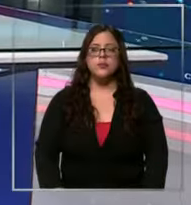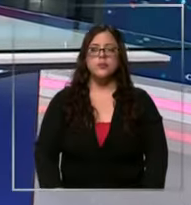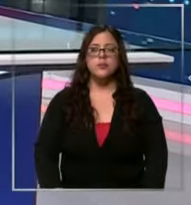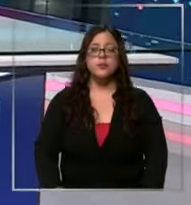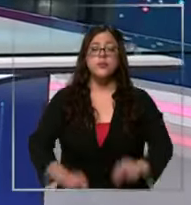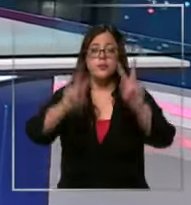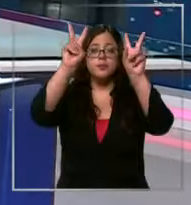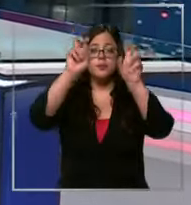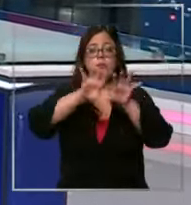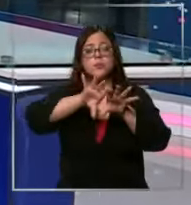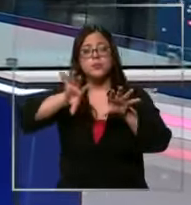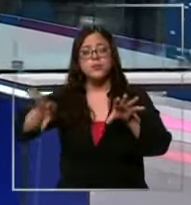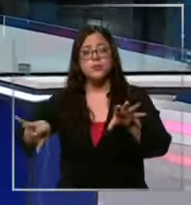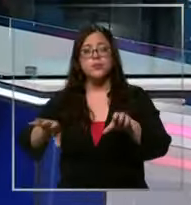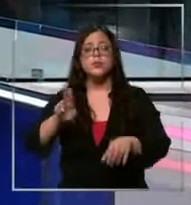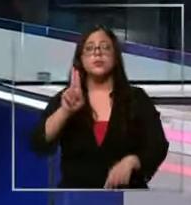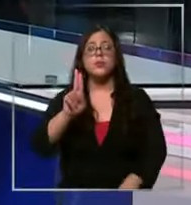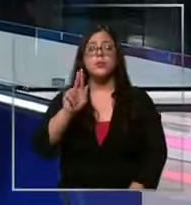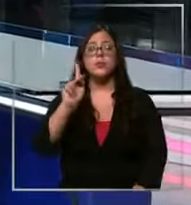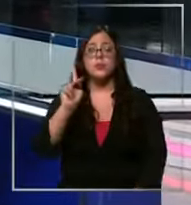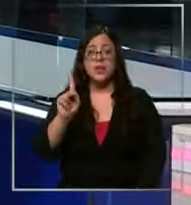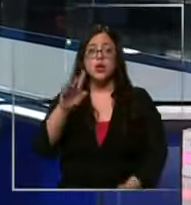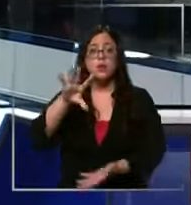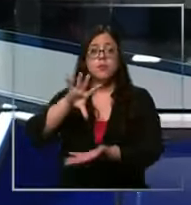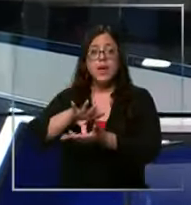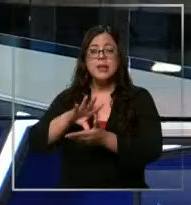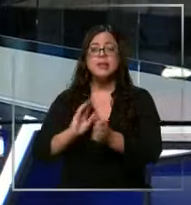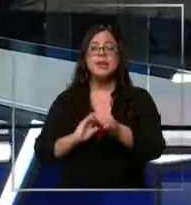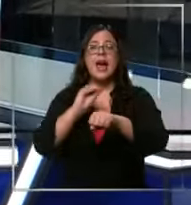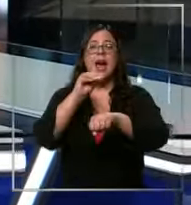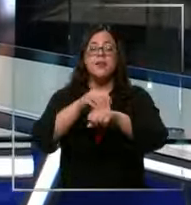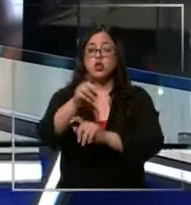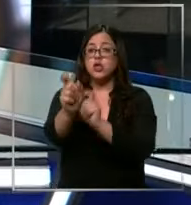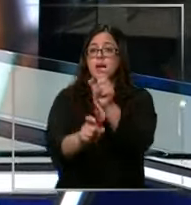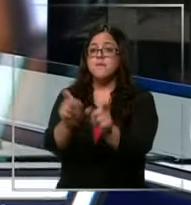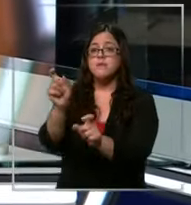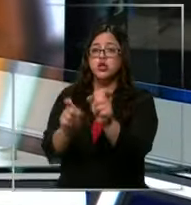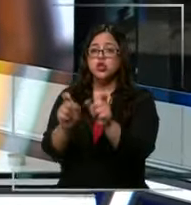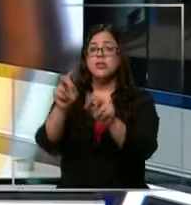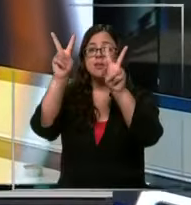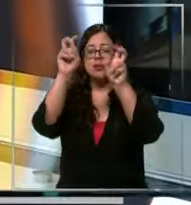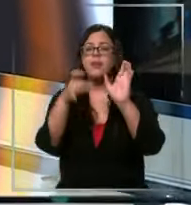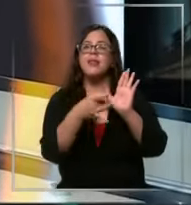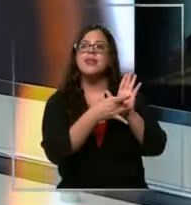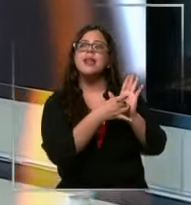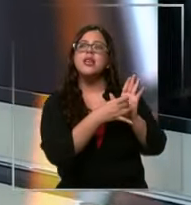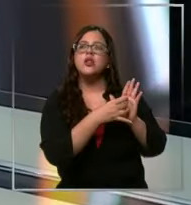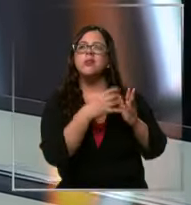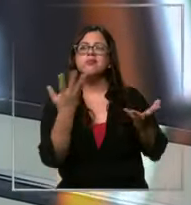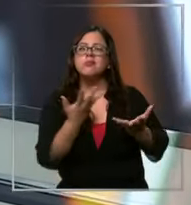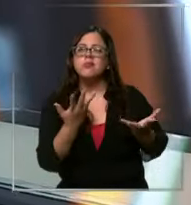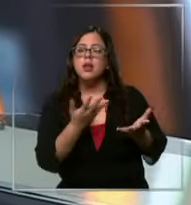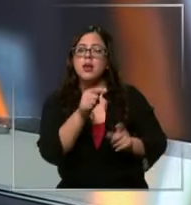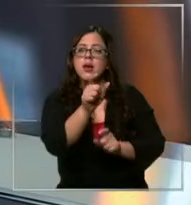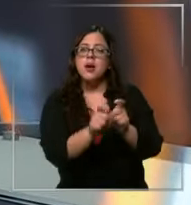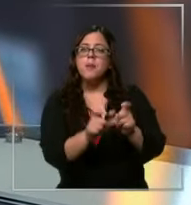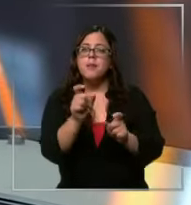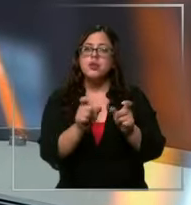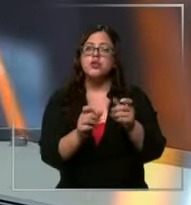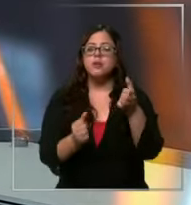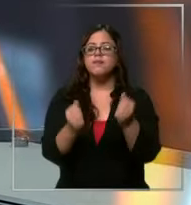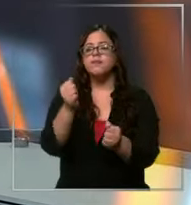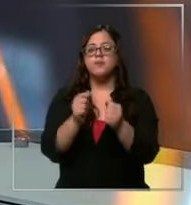Cambiamos de tema, el Reino Unido emitió una alerta a sus ciudadanos respecto a los delitos que cometen personas que conducen